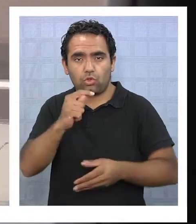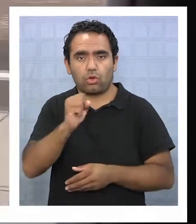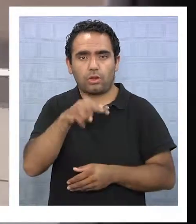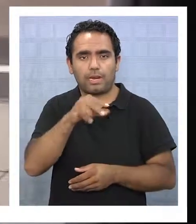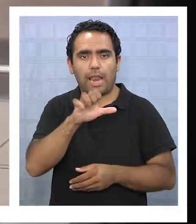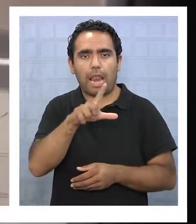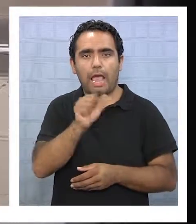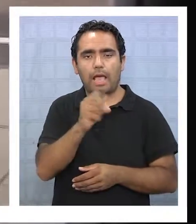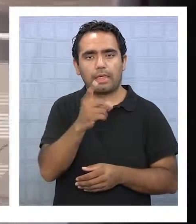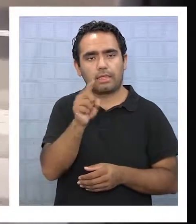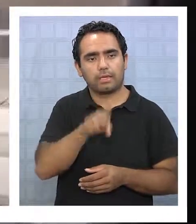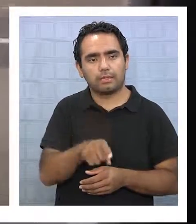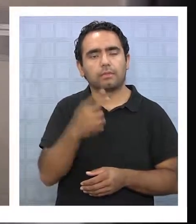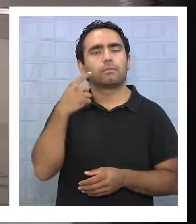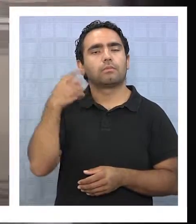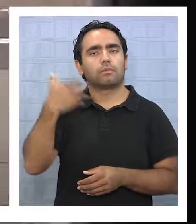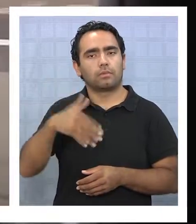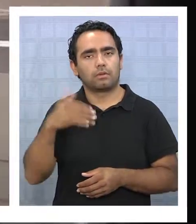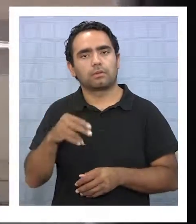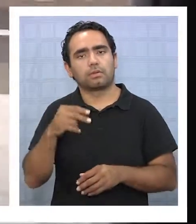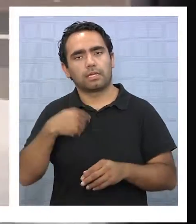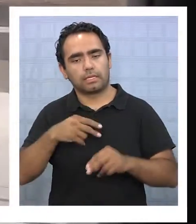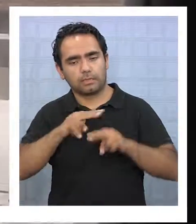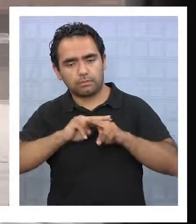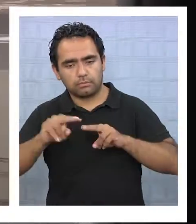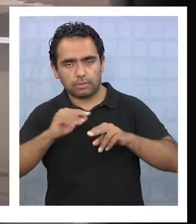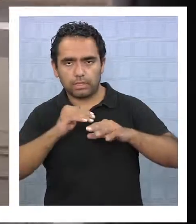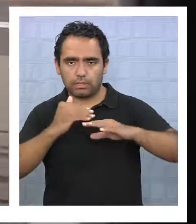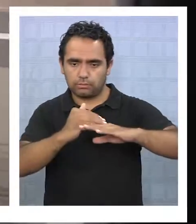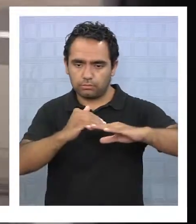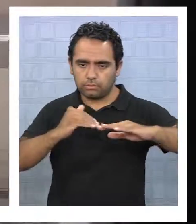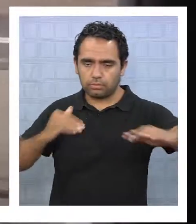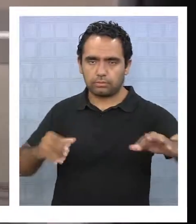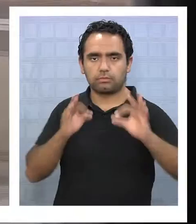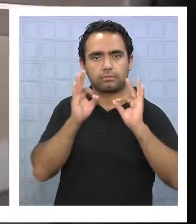allí la importancia que esta área tenga las condiciones adecuadas.